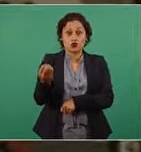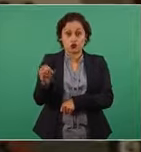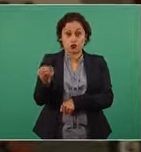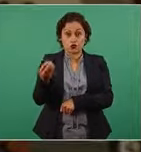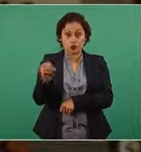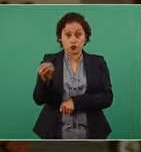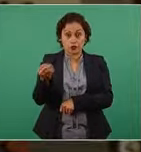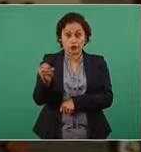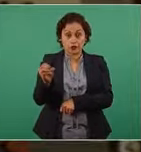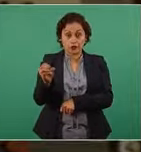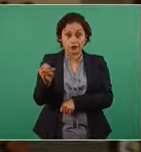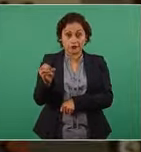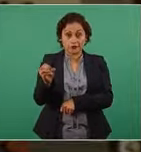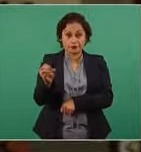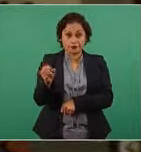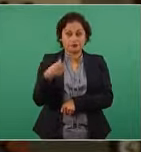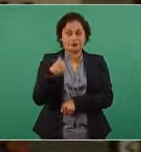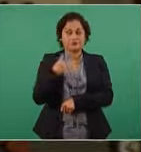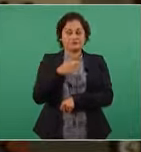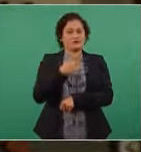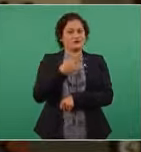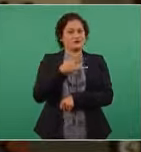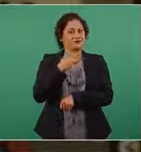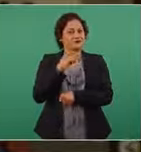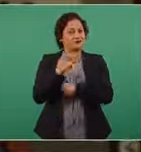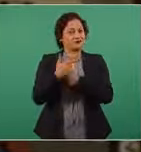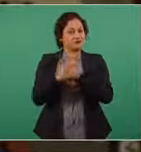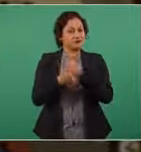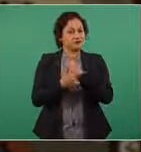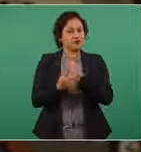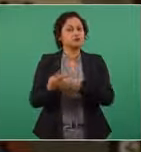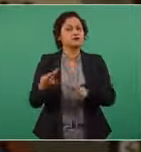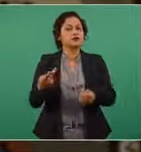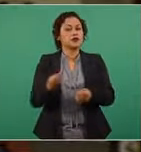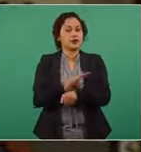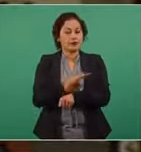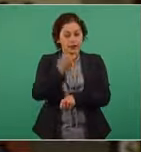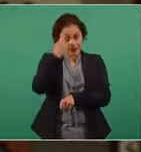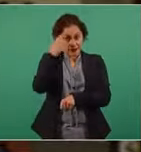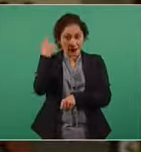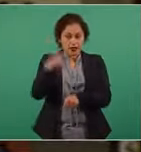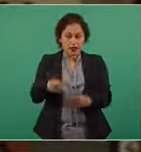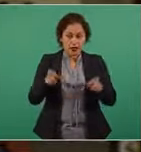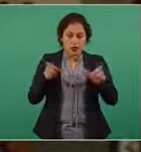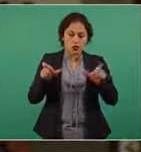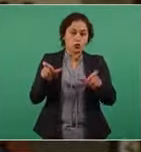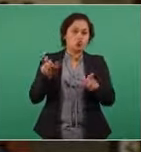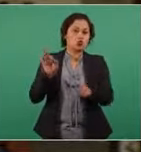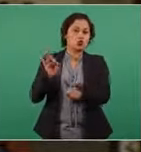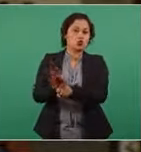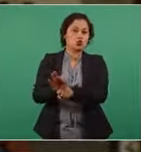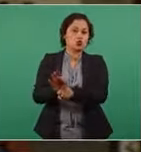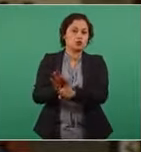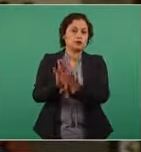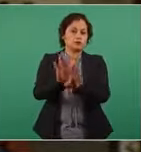algo está pasando con el mecanismo de protección por lo siguiente